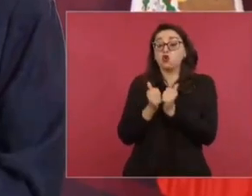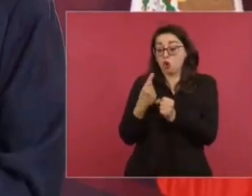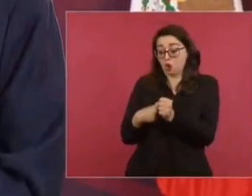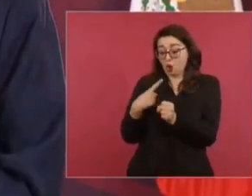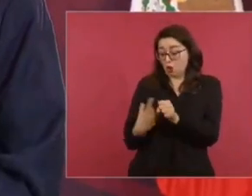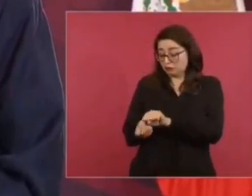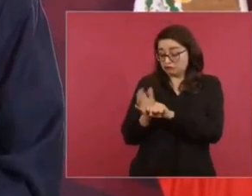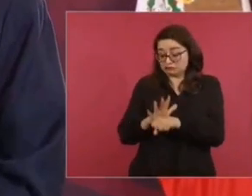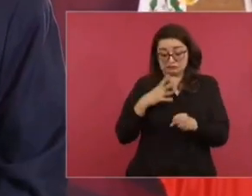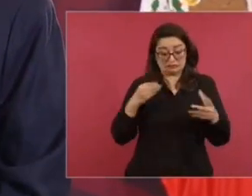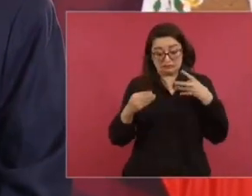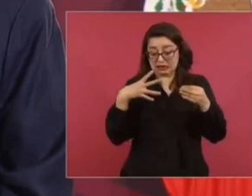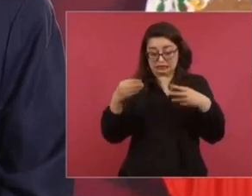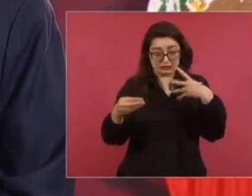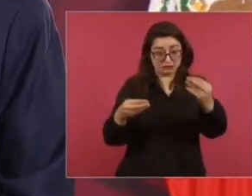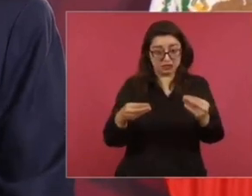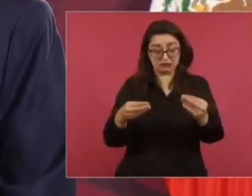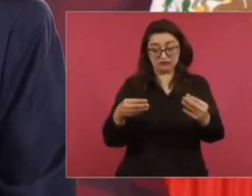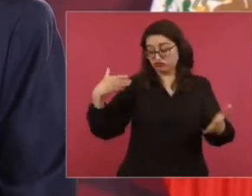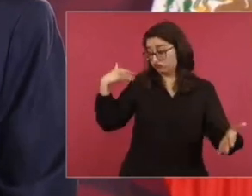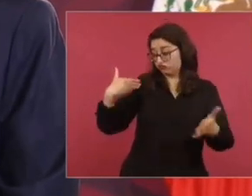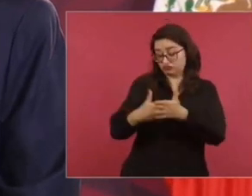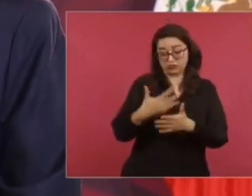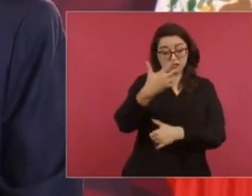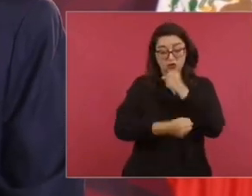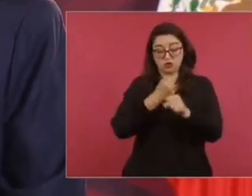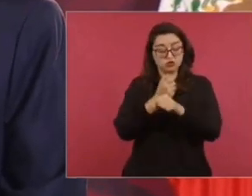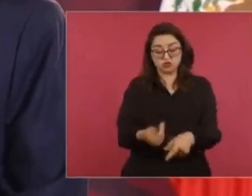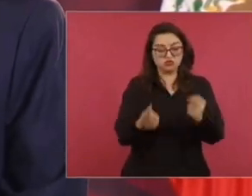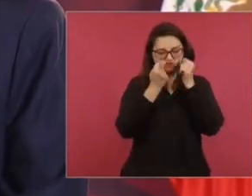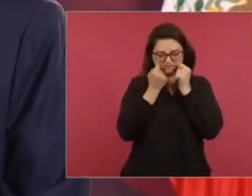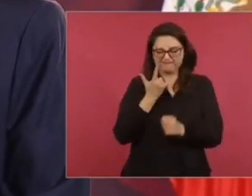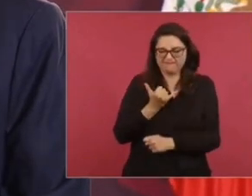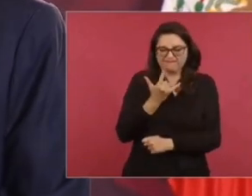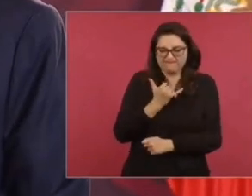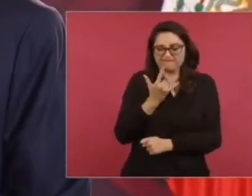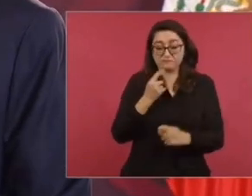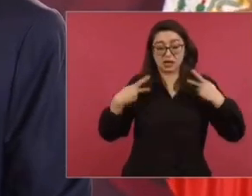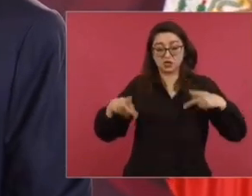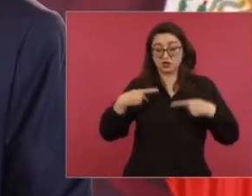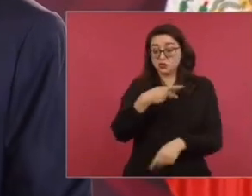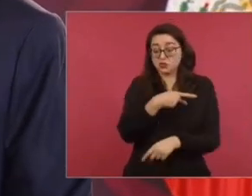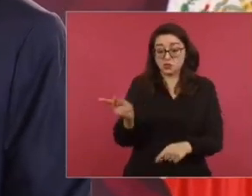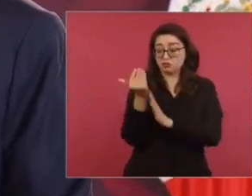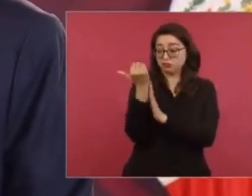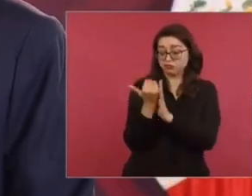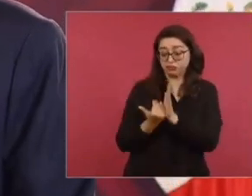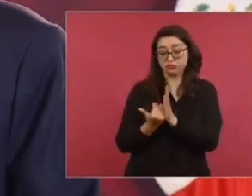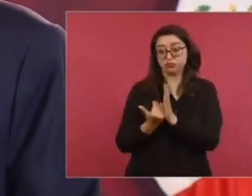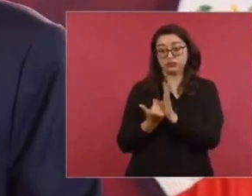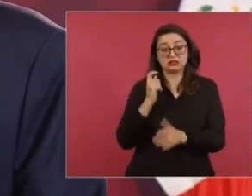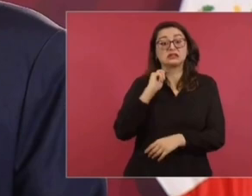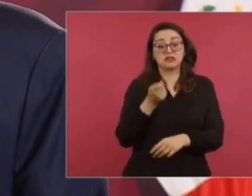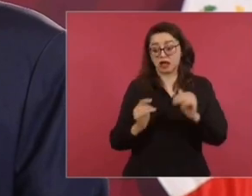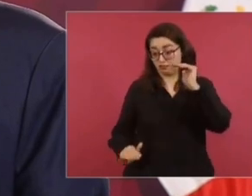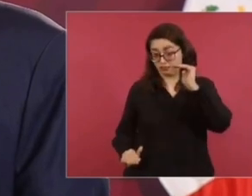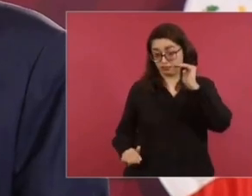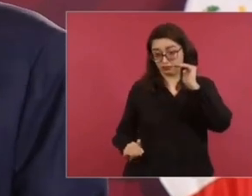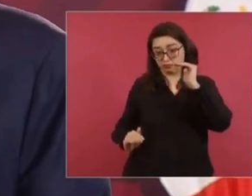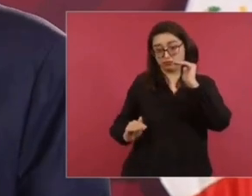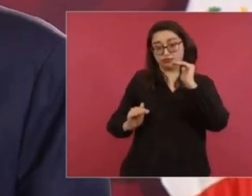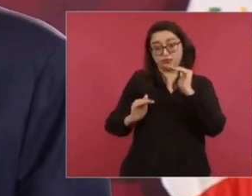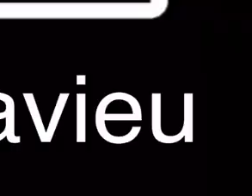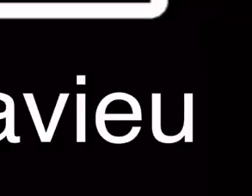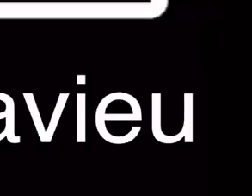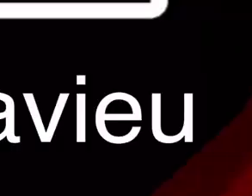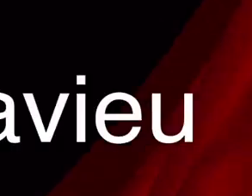se redujo la pobreza en México, en el tiempo que llevamos en el gobierno, y se redujo la desigualdad. Esto no lo habían logrado los